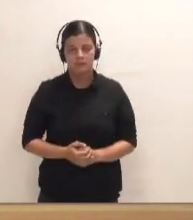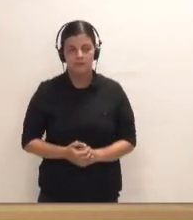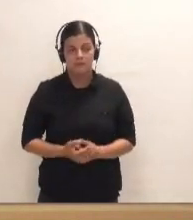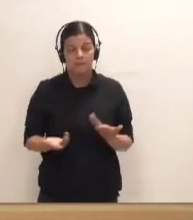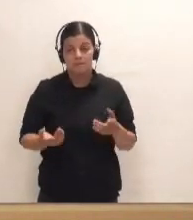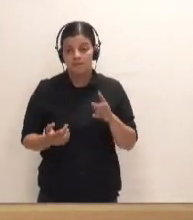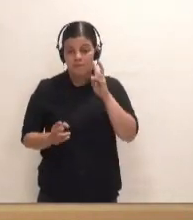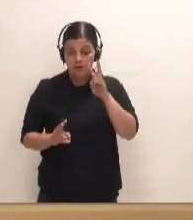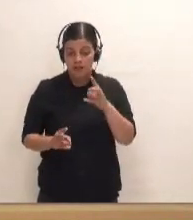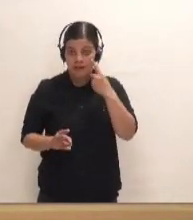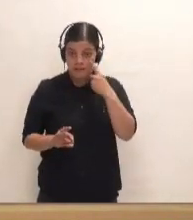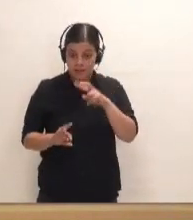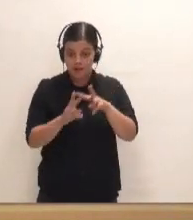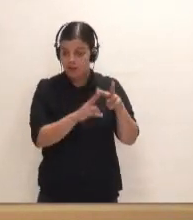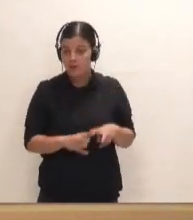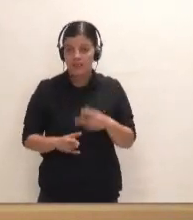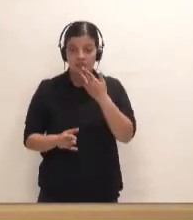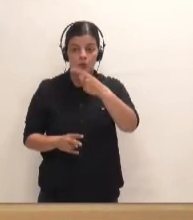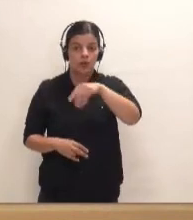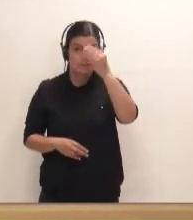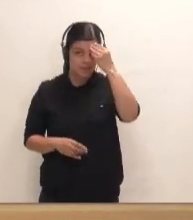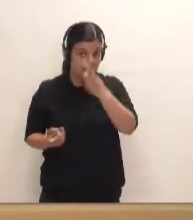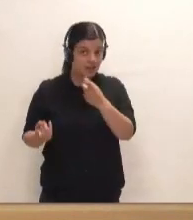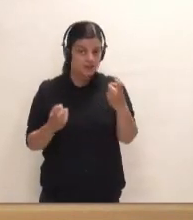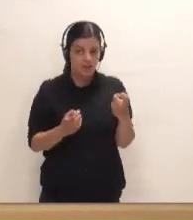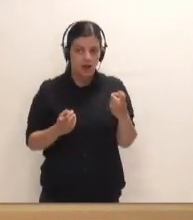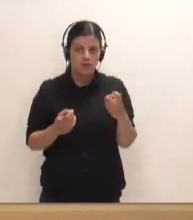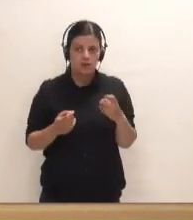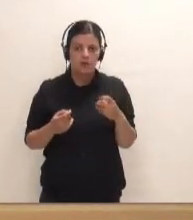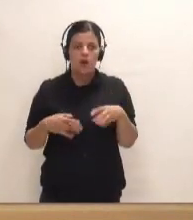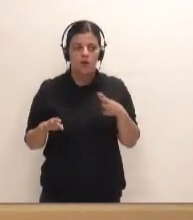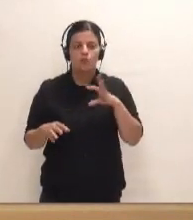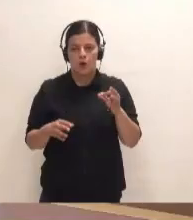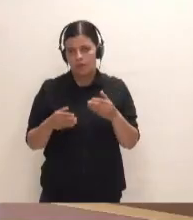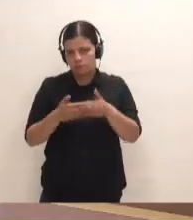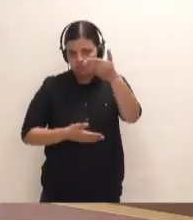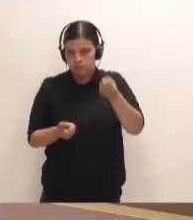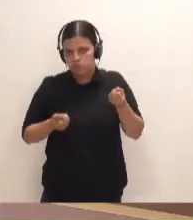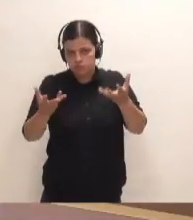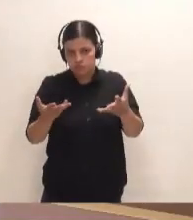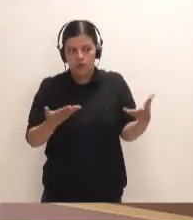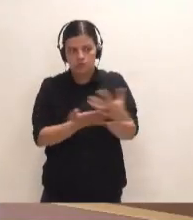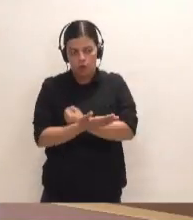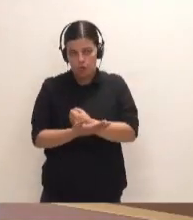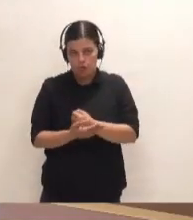será cuestión de verlo y analizarlo, si creen que ustedes es necesario que lo hagamos, más allá de que podamos sacar un comunicado en nombre de todos.